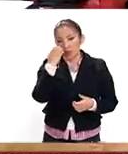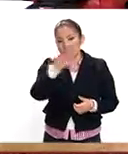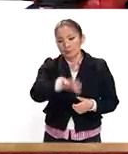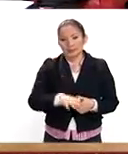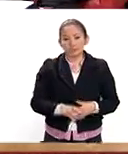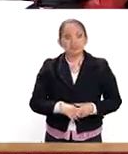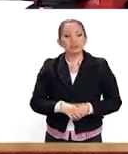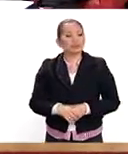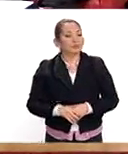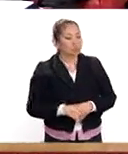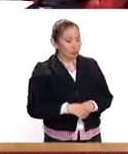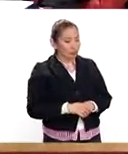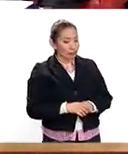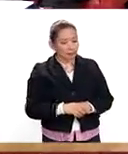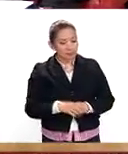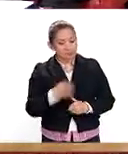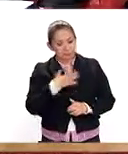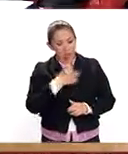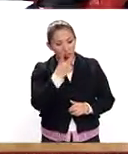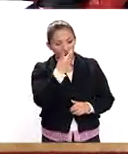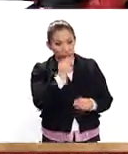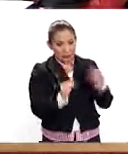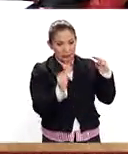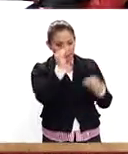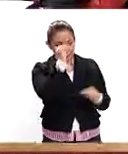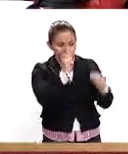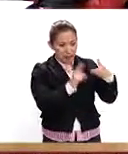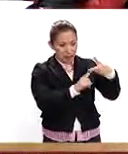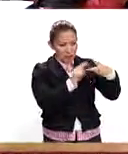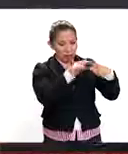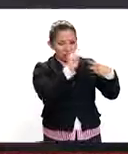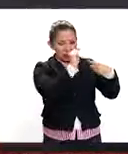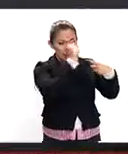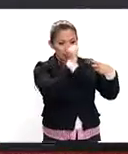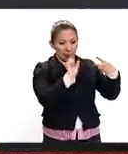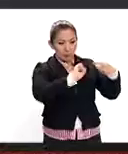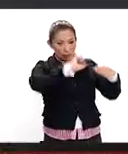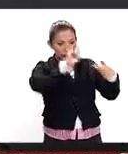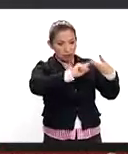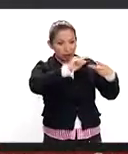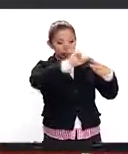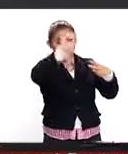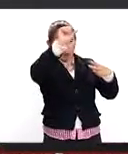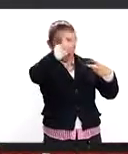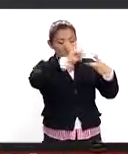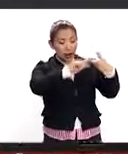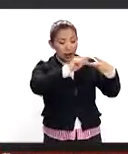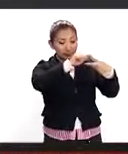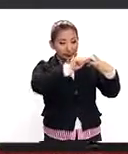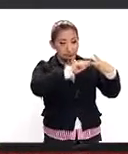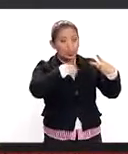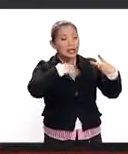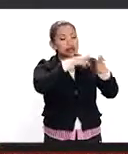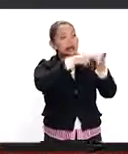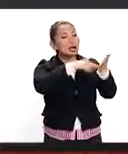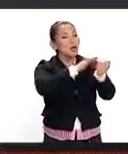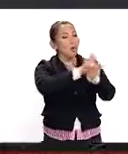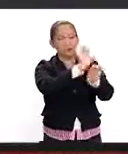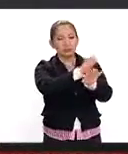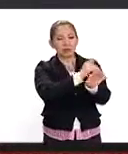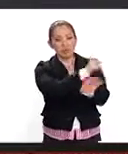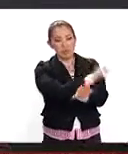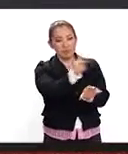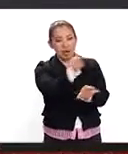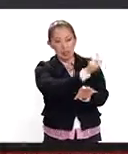exactamente. Bien, son dos niveles, hablamos de dos niveles, uno técnico profesional, uno profesional. Los requisitos son muy